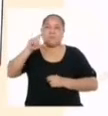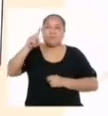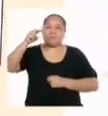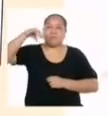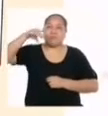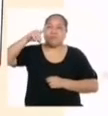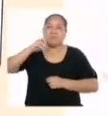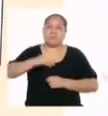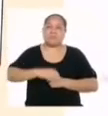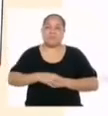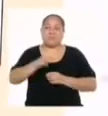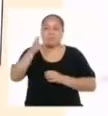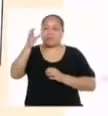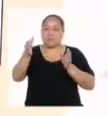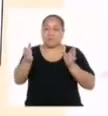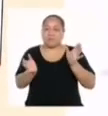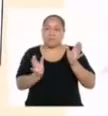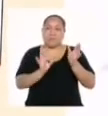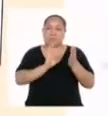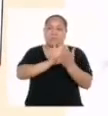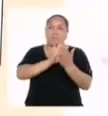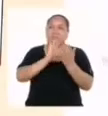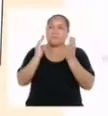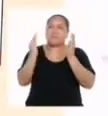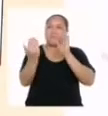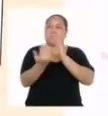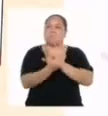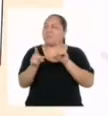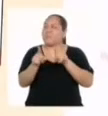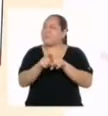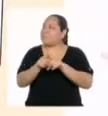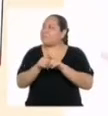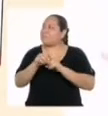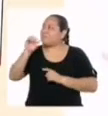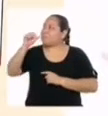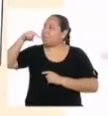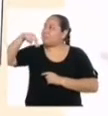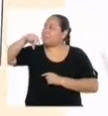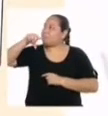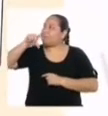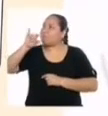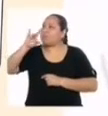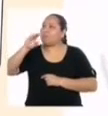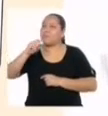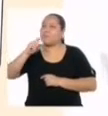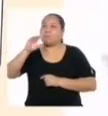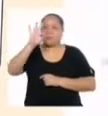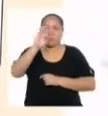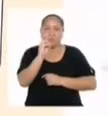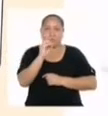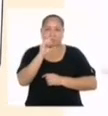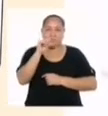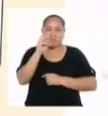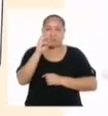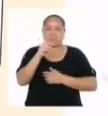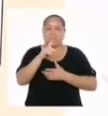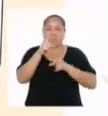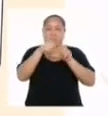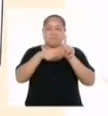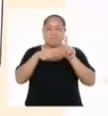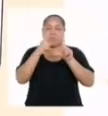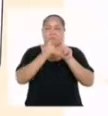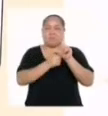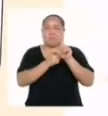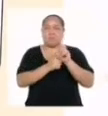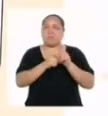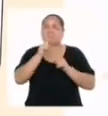tienen una cara lateral. ¡Ah! Y también hacen ángulos de 90 grados con las bases. Exactamente. A